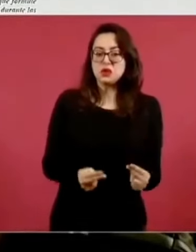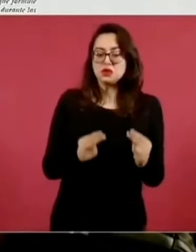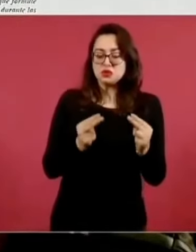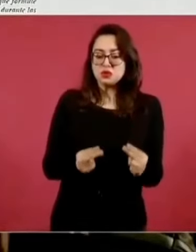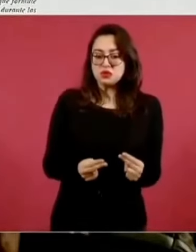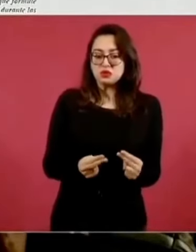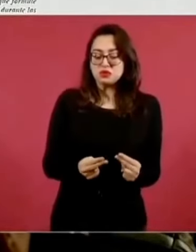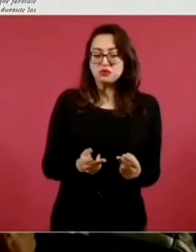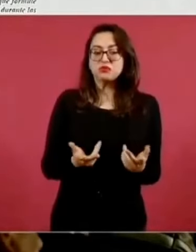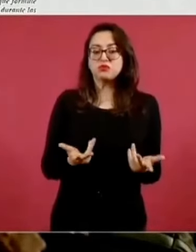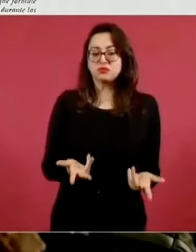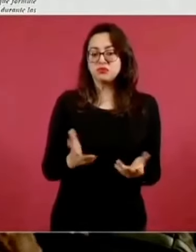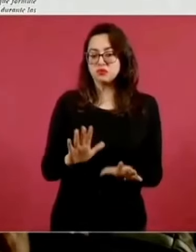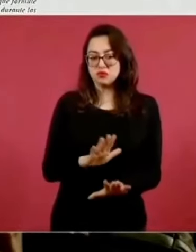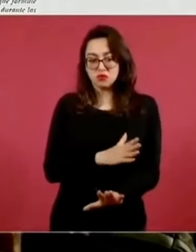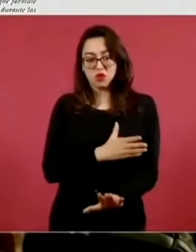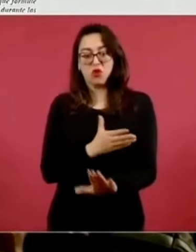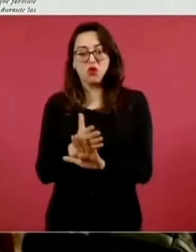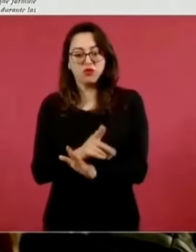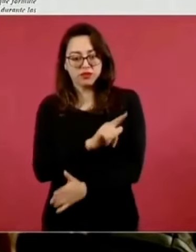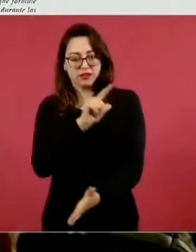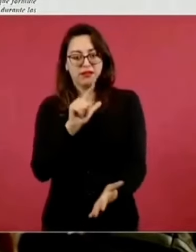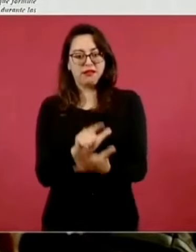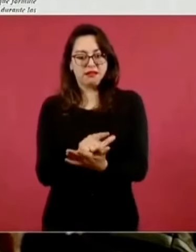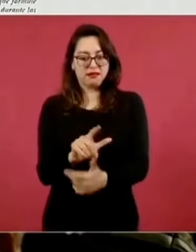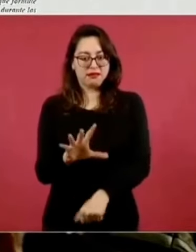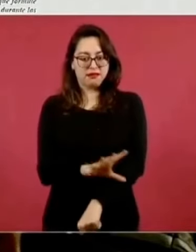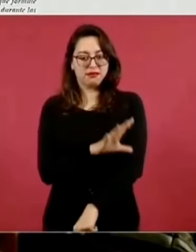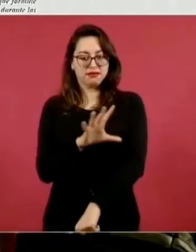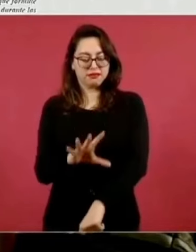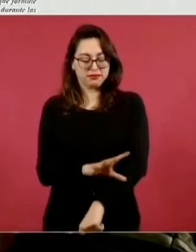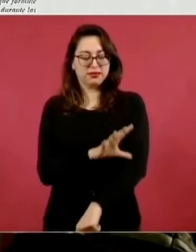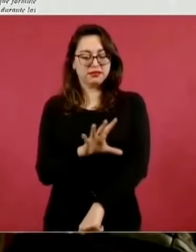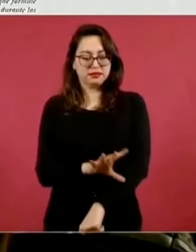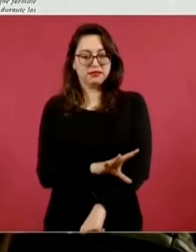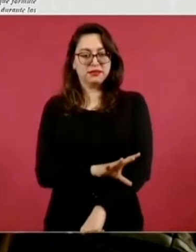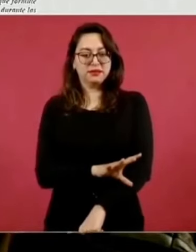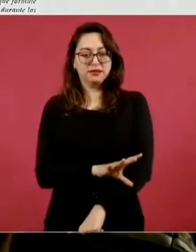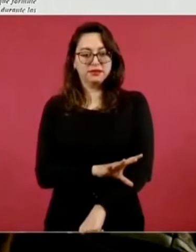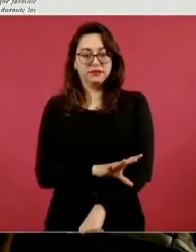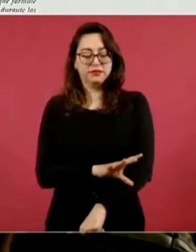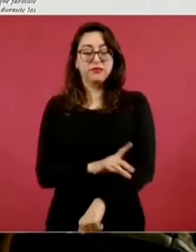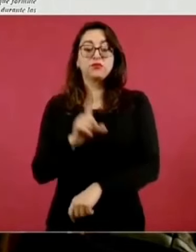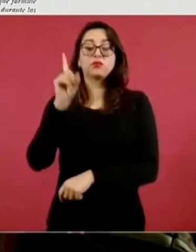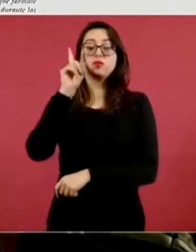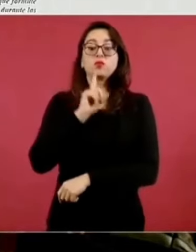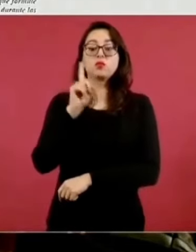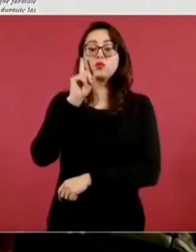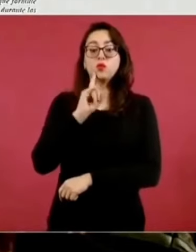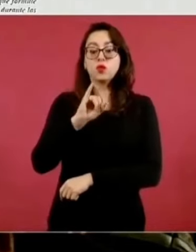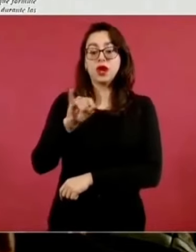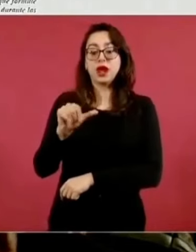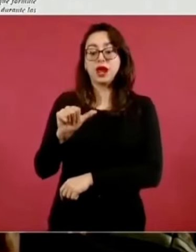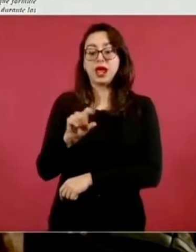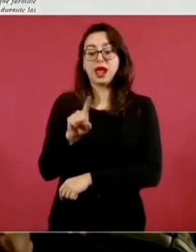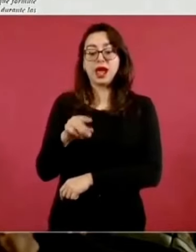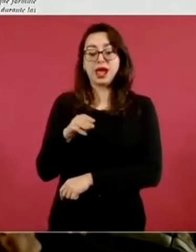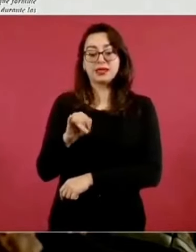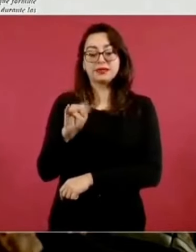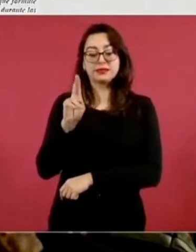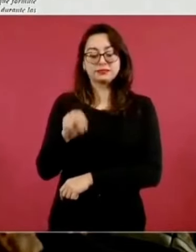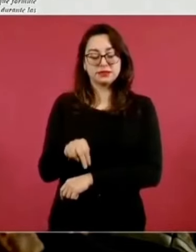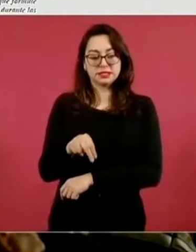contra la ley de la industria eléctrica, las ministras Yasmín Esquivel Mosa